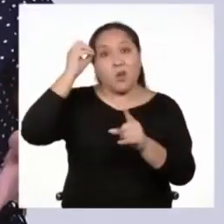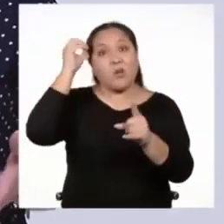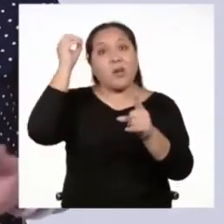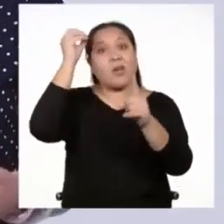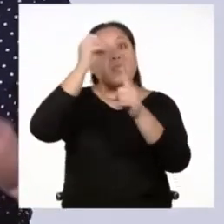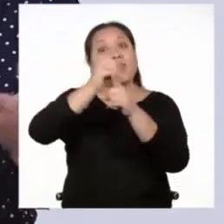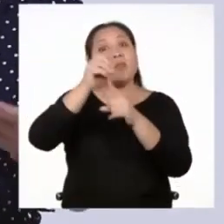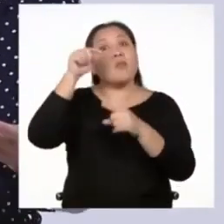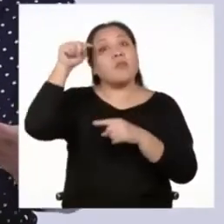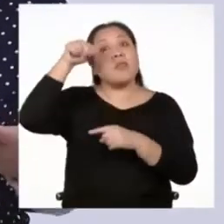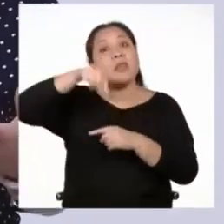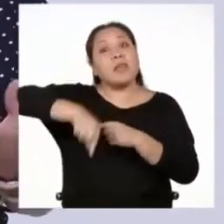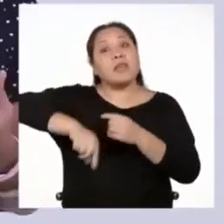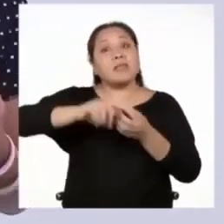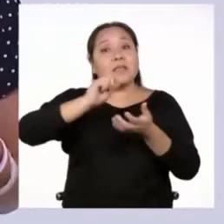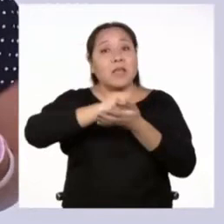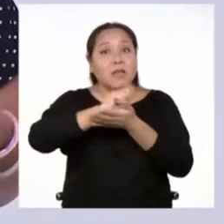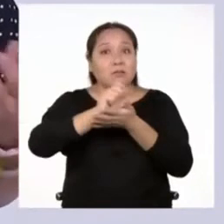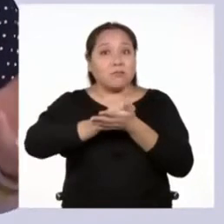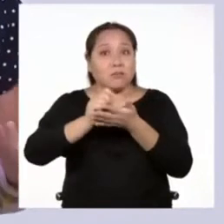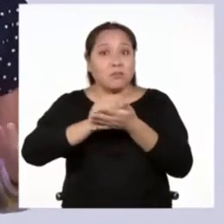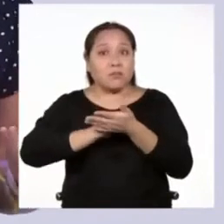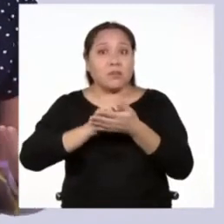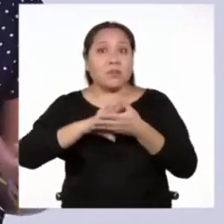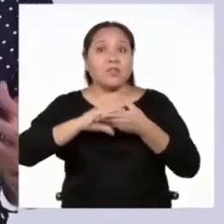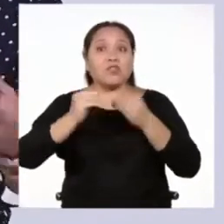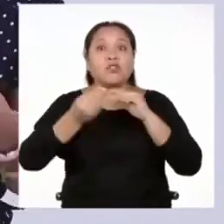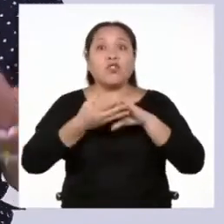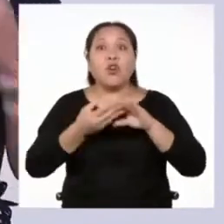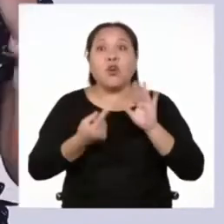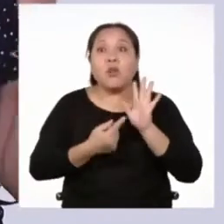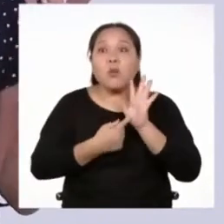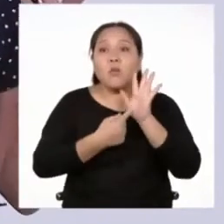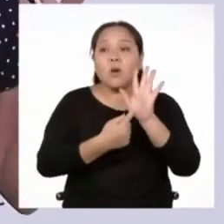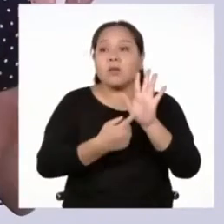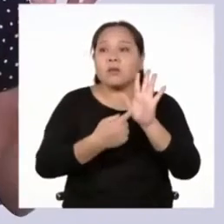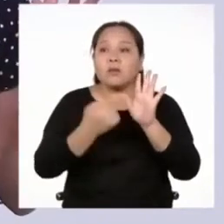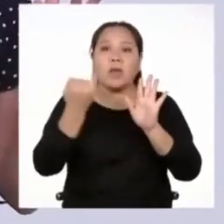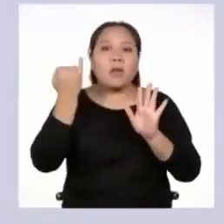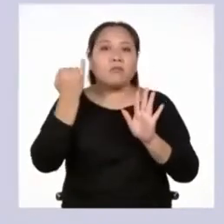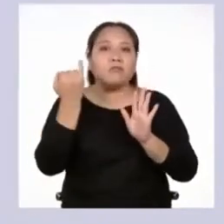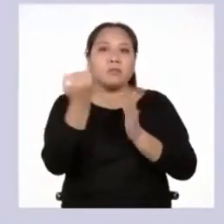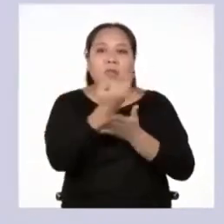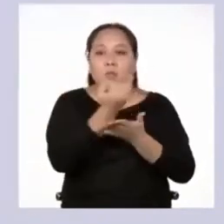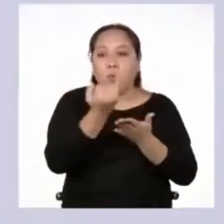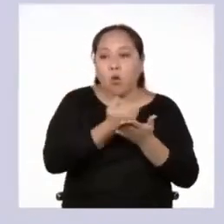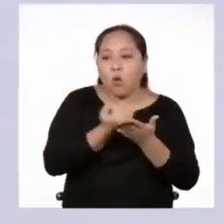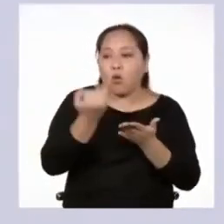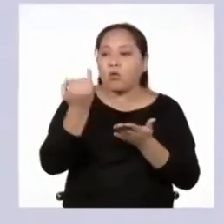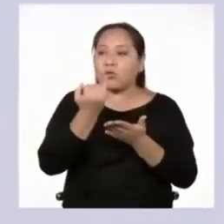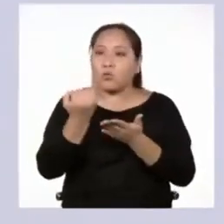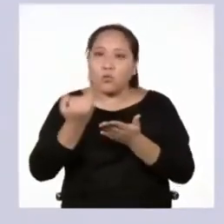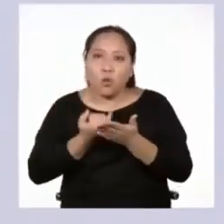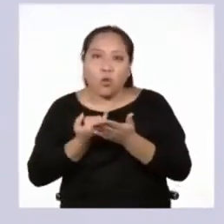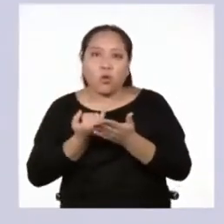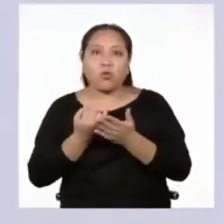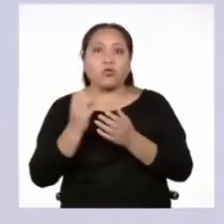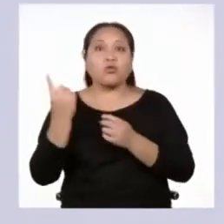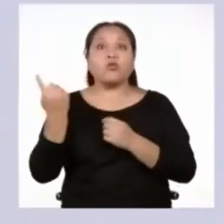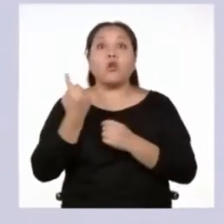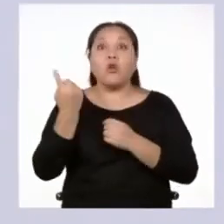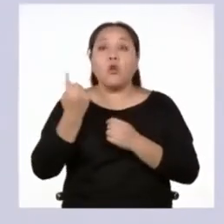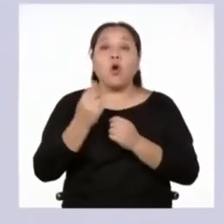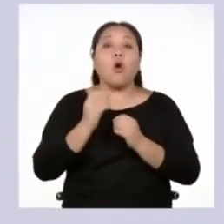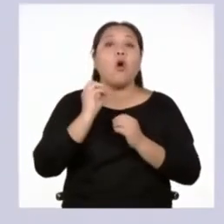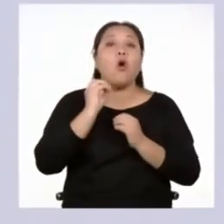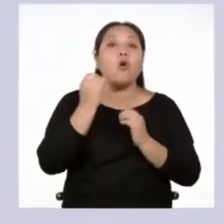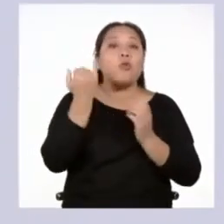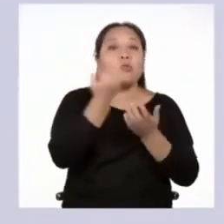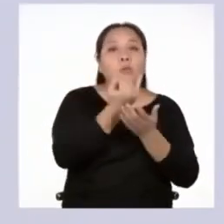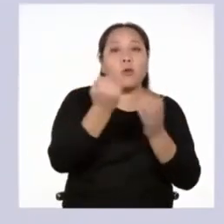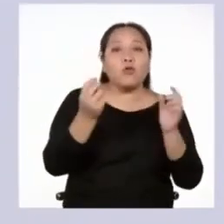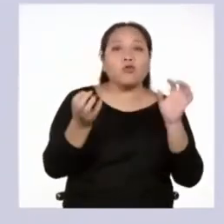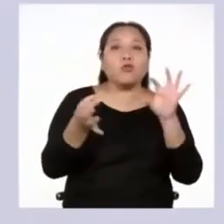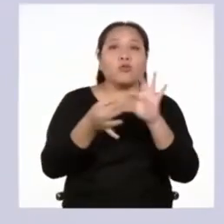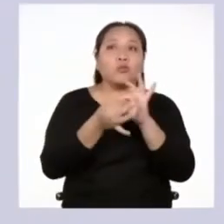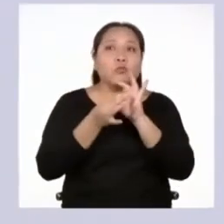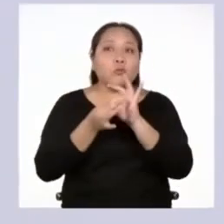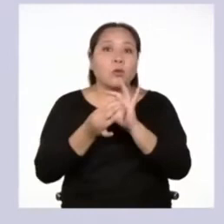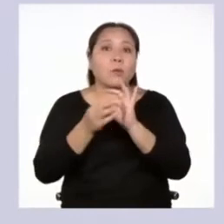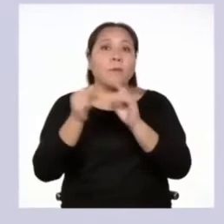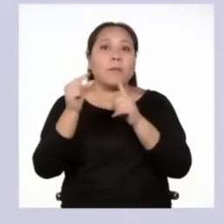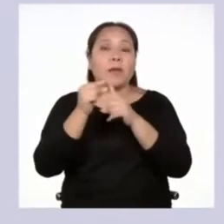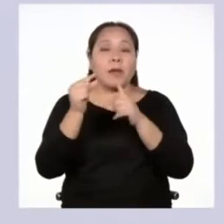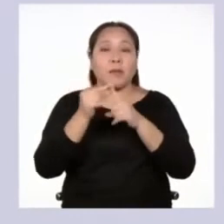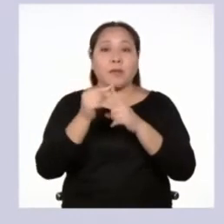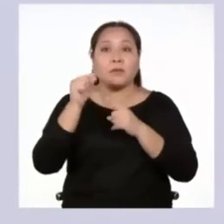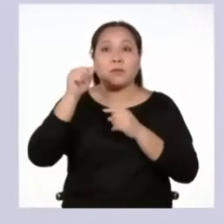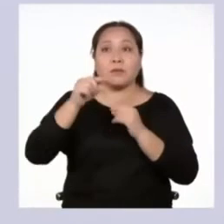este tipo de textos es narrar una historia por medio de dibujos o de dibujos y palabras. Las historietas son breves y pueden representarse a modo de tiras